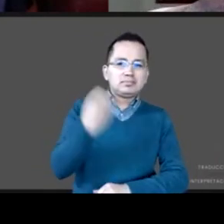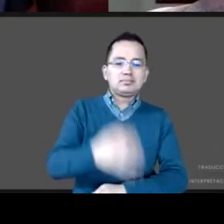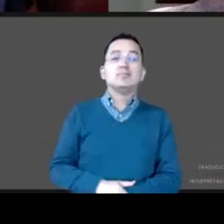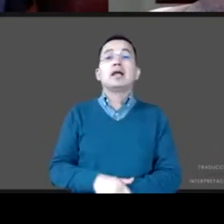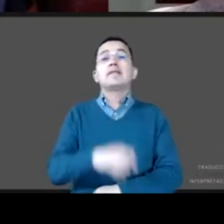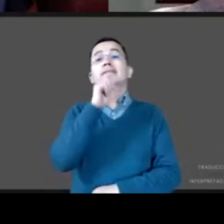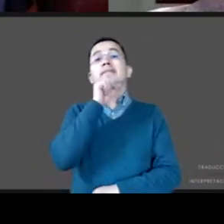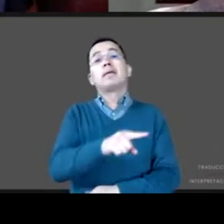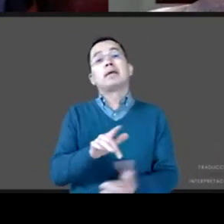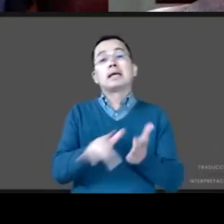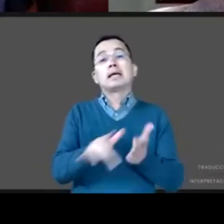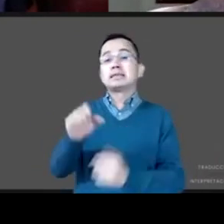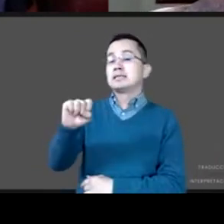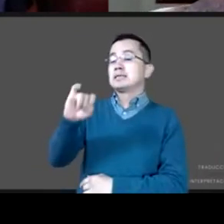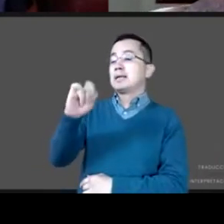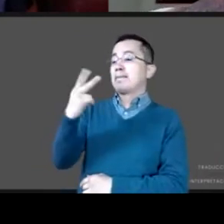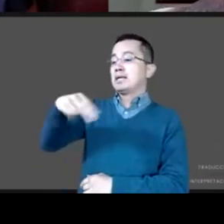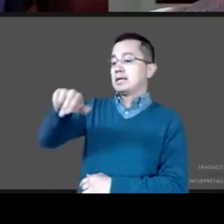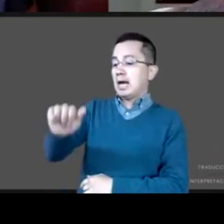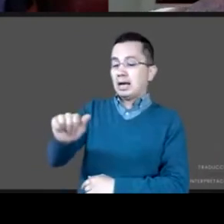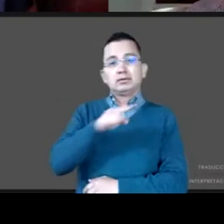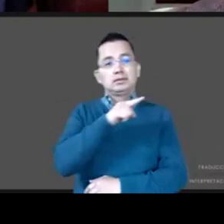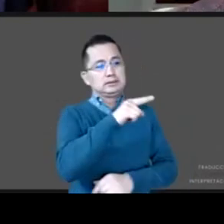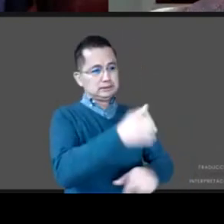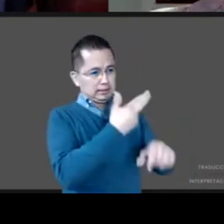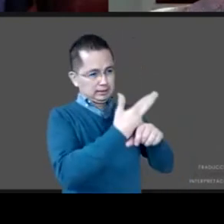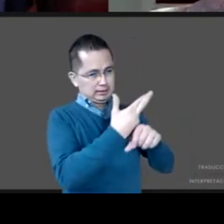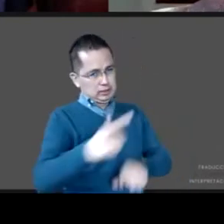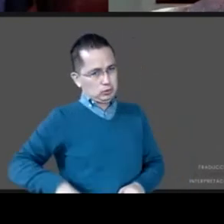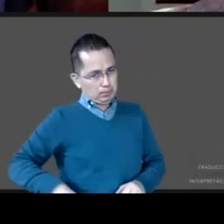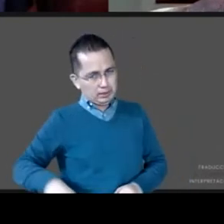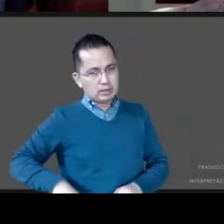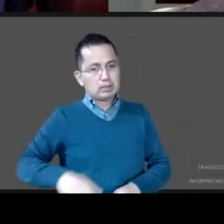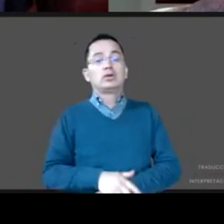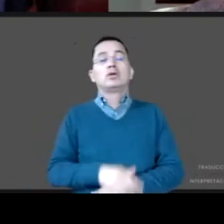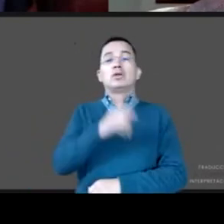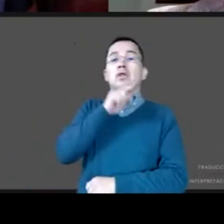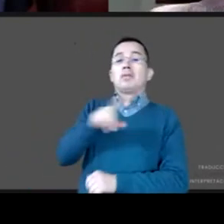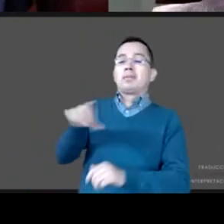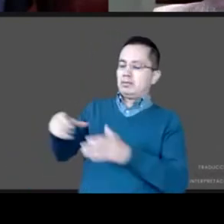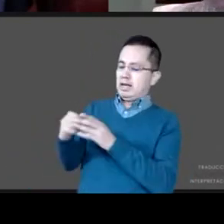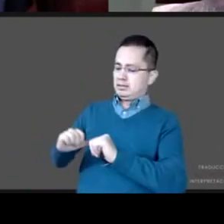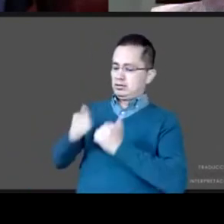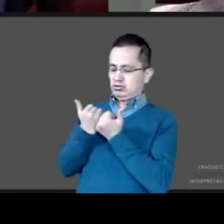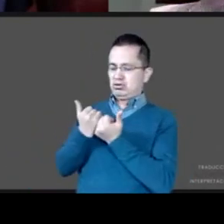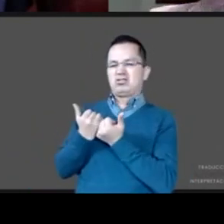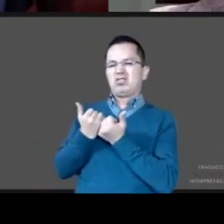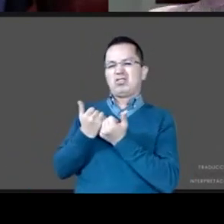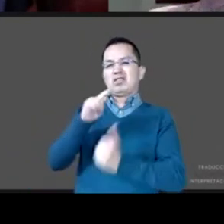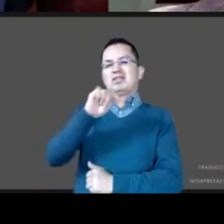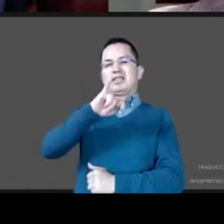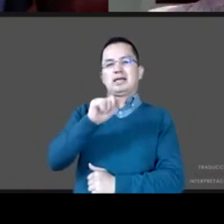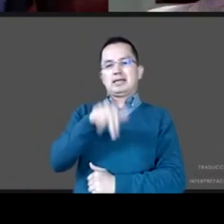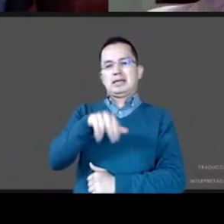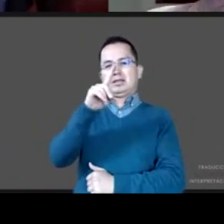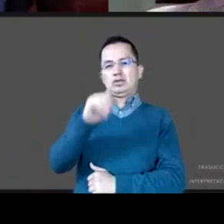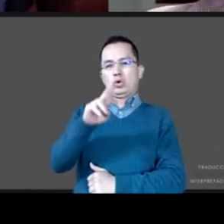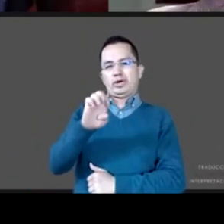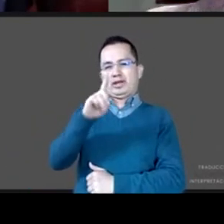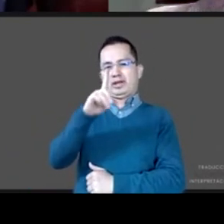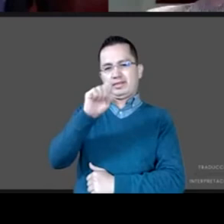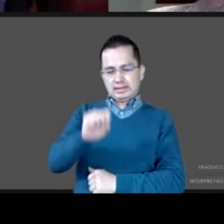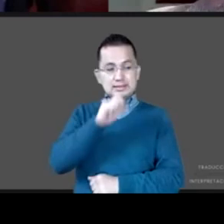CIPINA, a la Secretaría de Gobernación, a Tejiendo Redes, también, a la Dirección de Asuntos